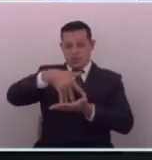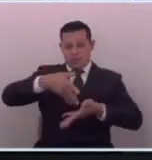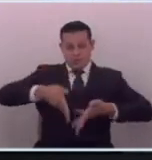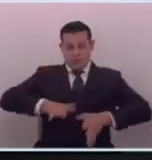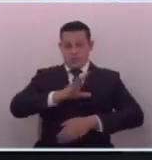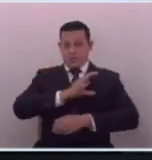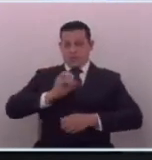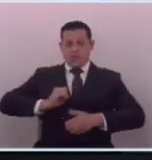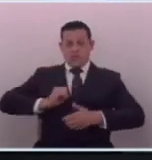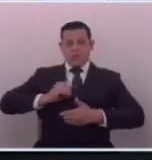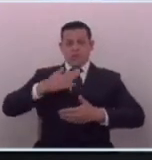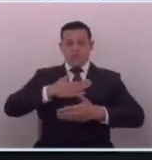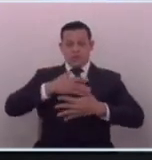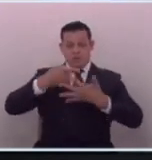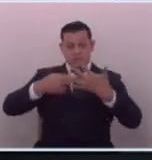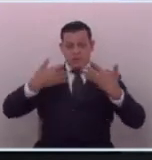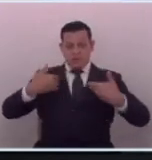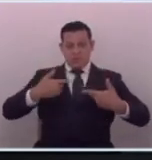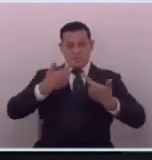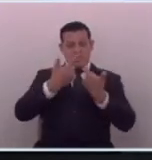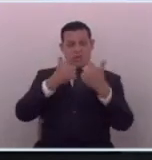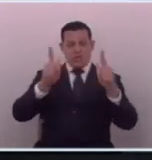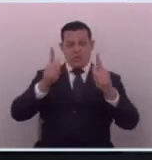tiene derecho a la libre expresión